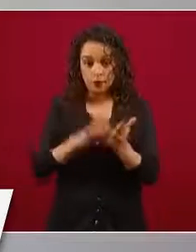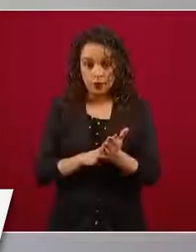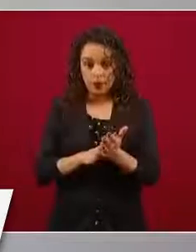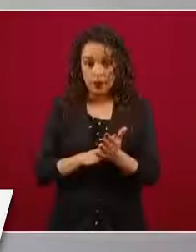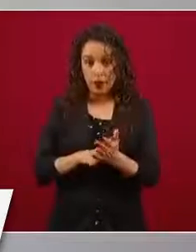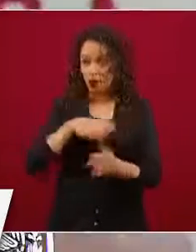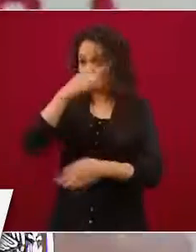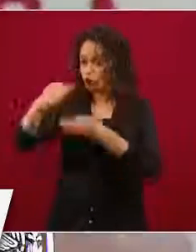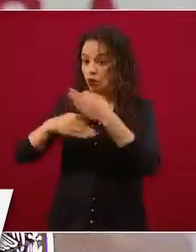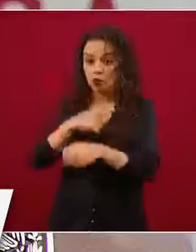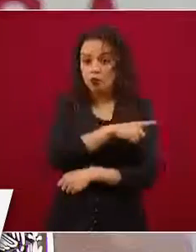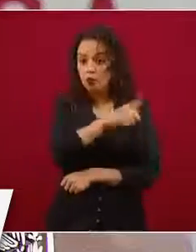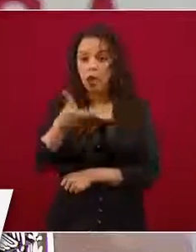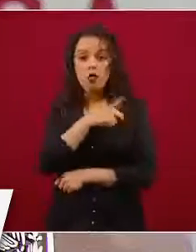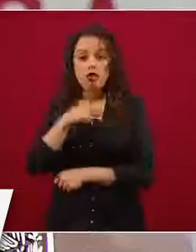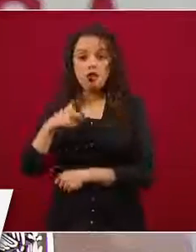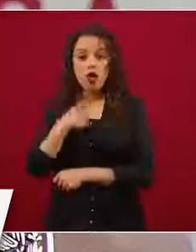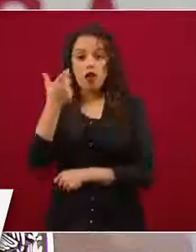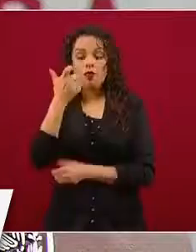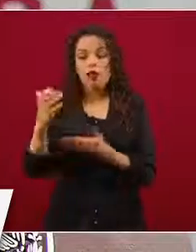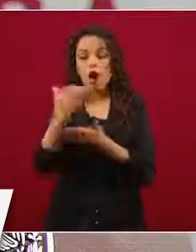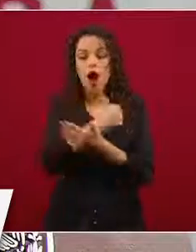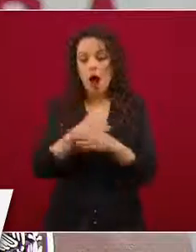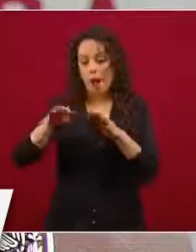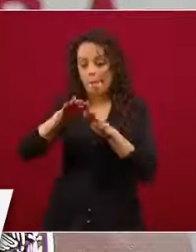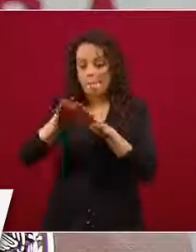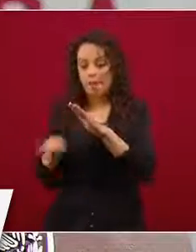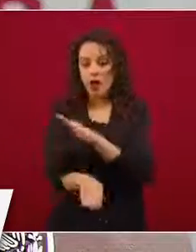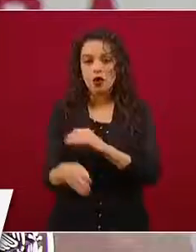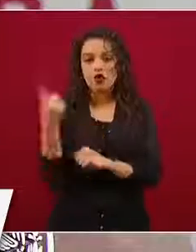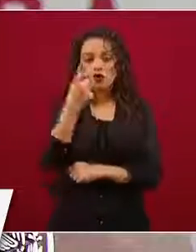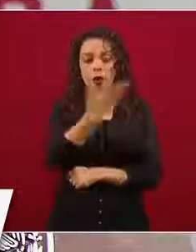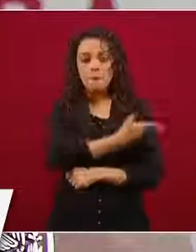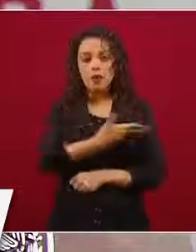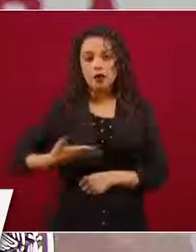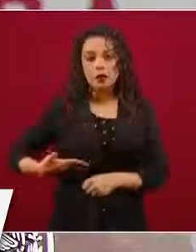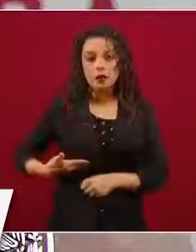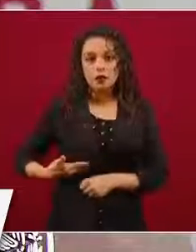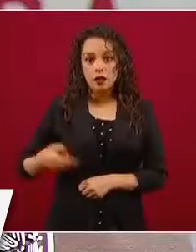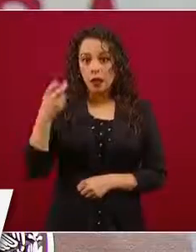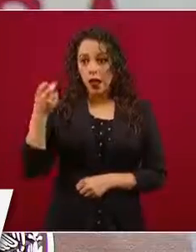muchos de estos organismos autónomos.